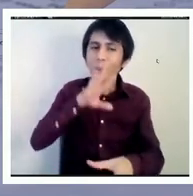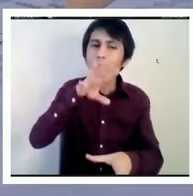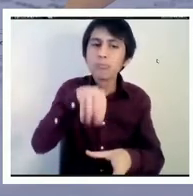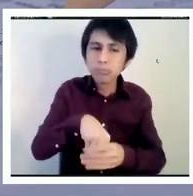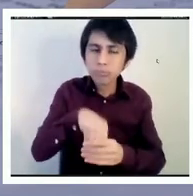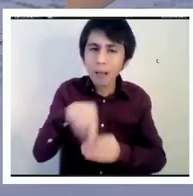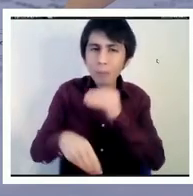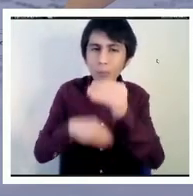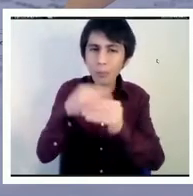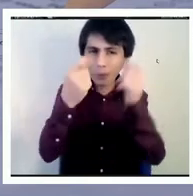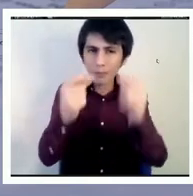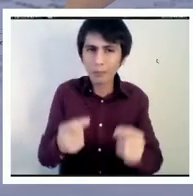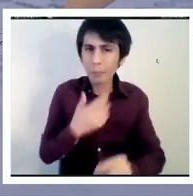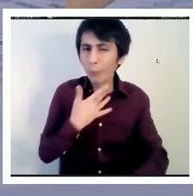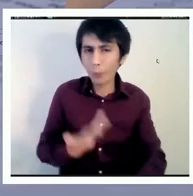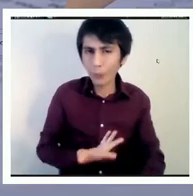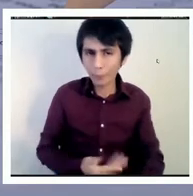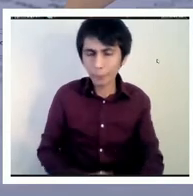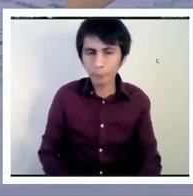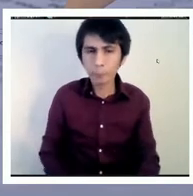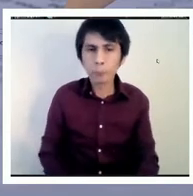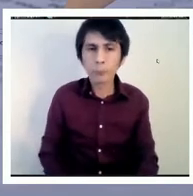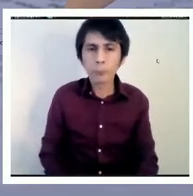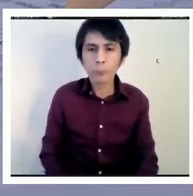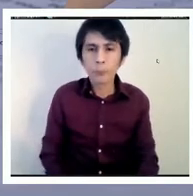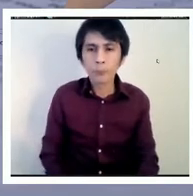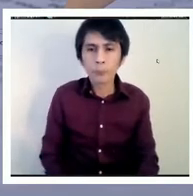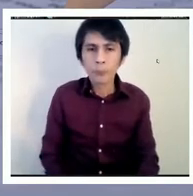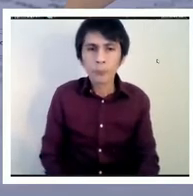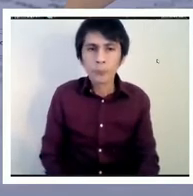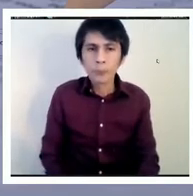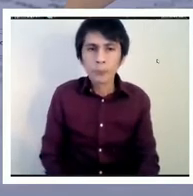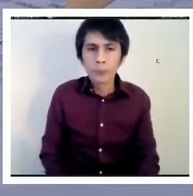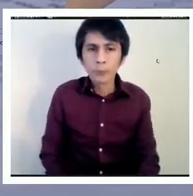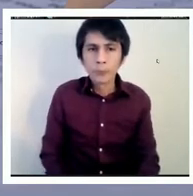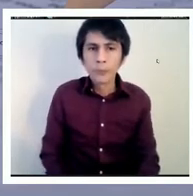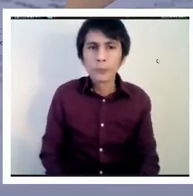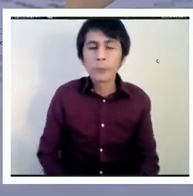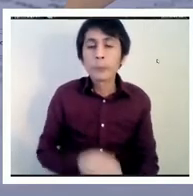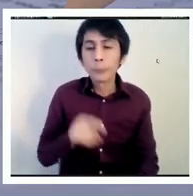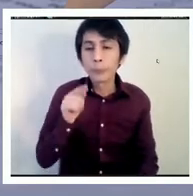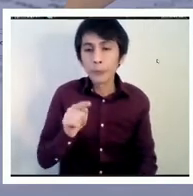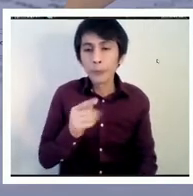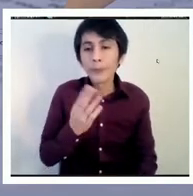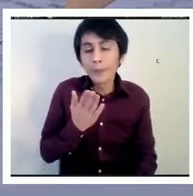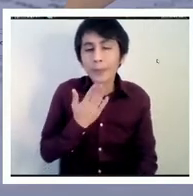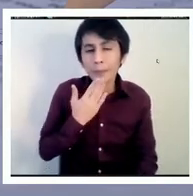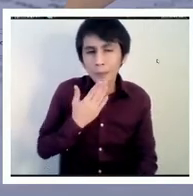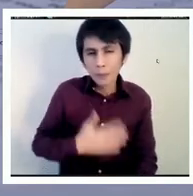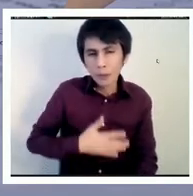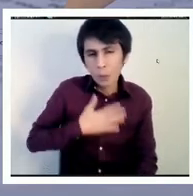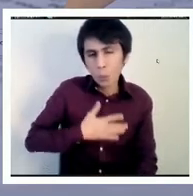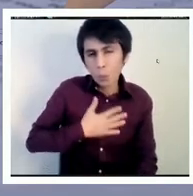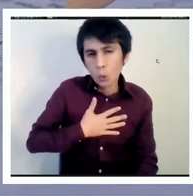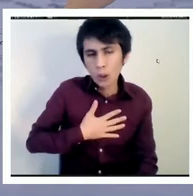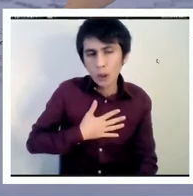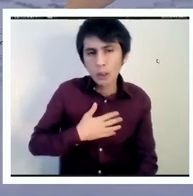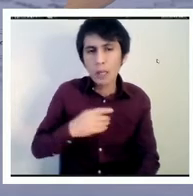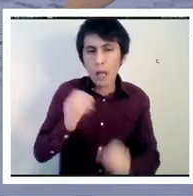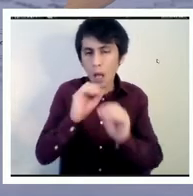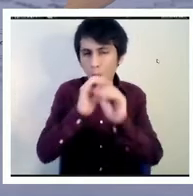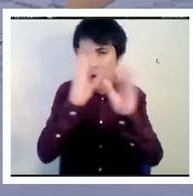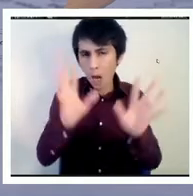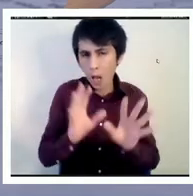Bueno, así es que pensamos y también me gustaría aclarar tres categorías